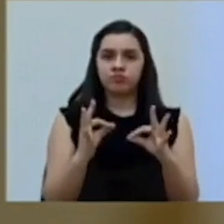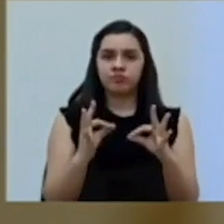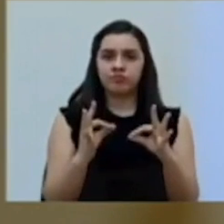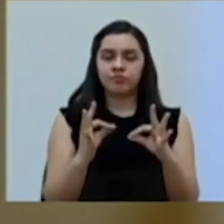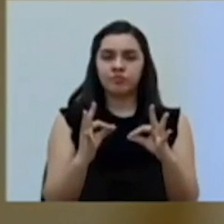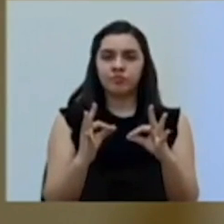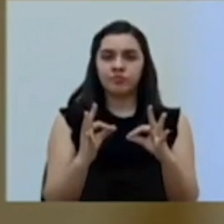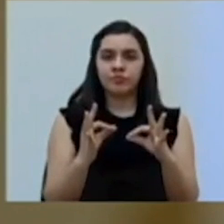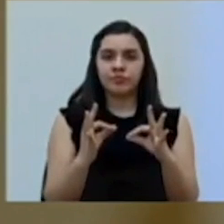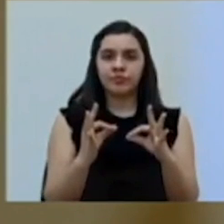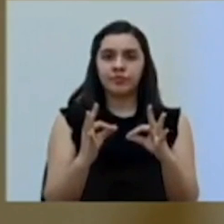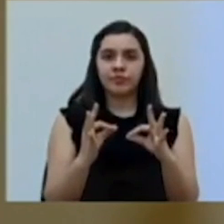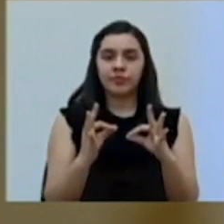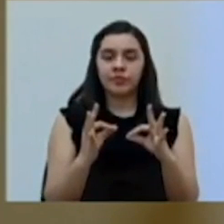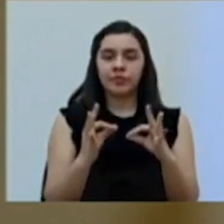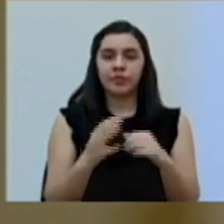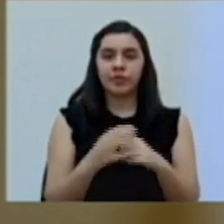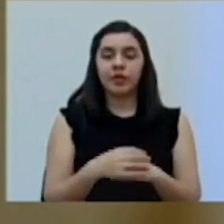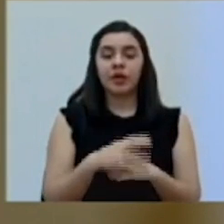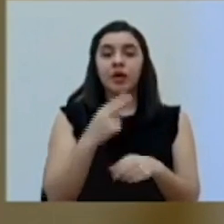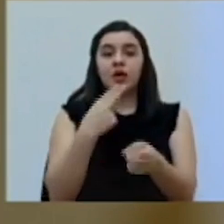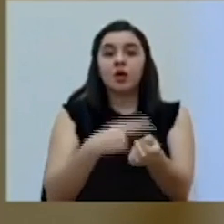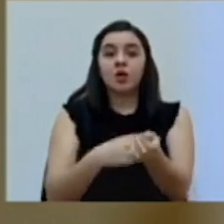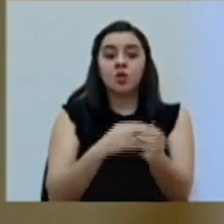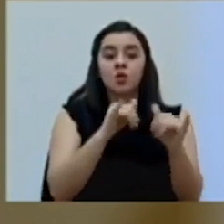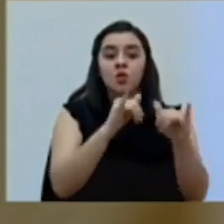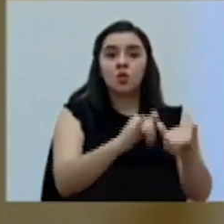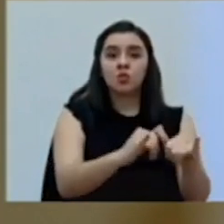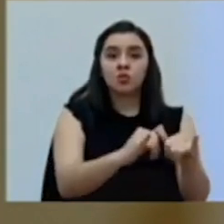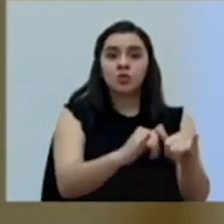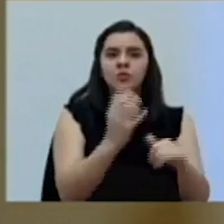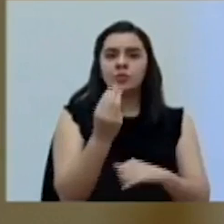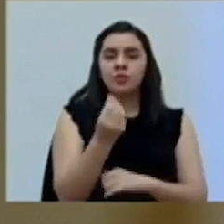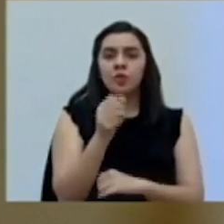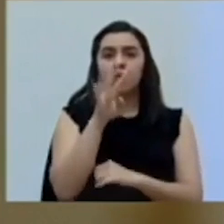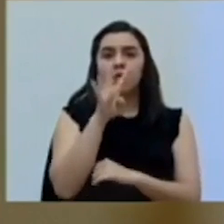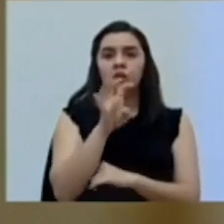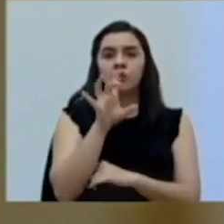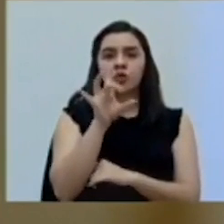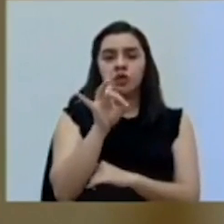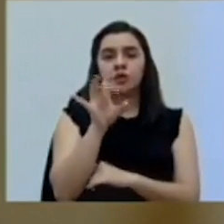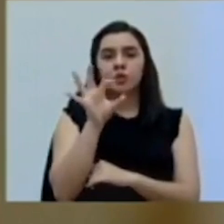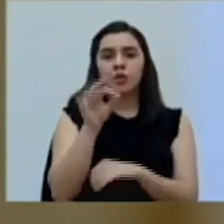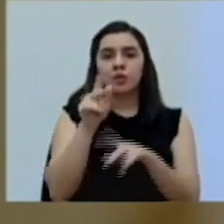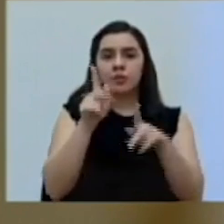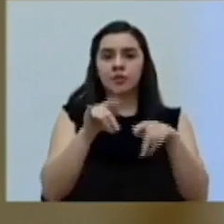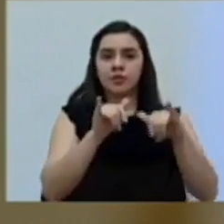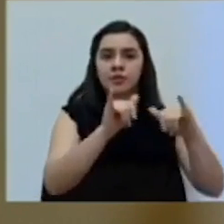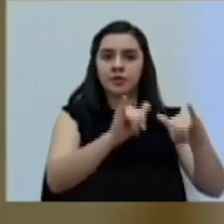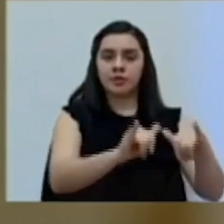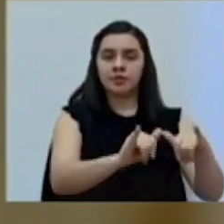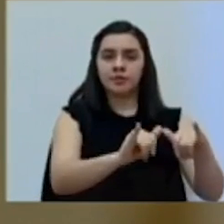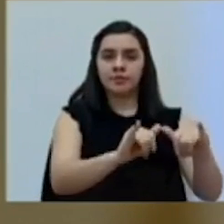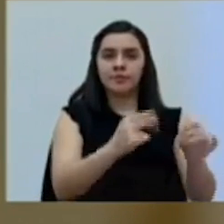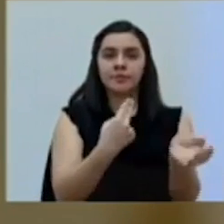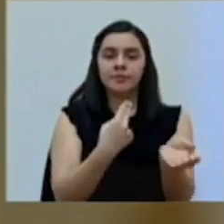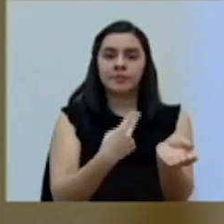el estatus de hospitalización. Hay 489 personas que están